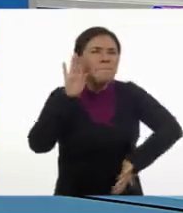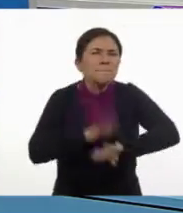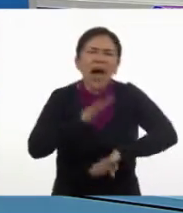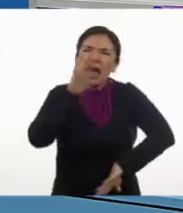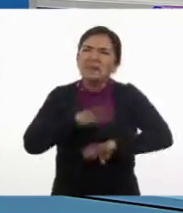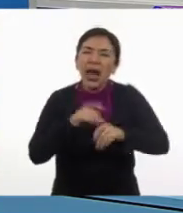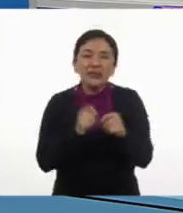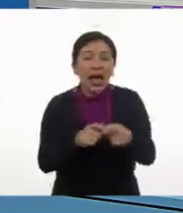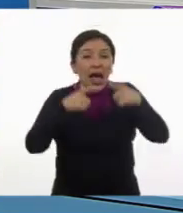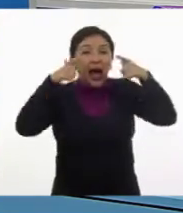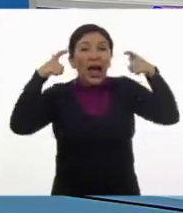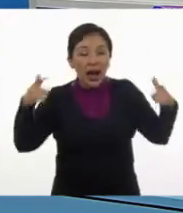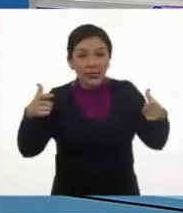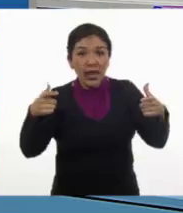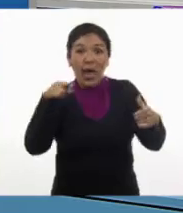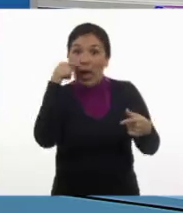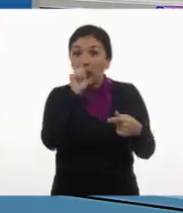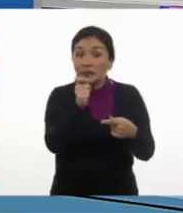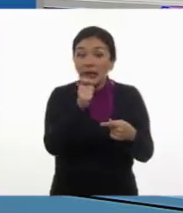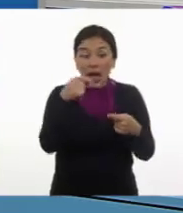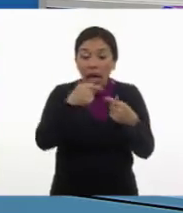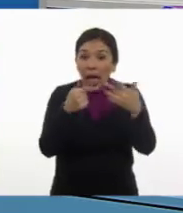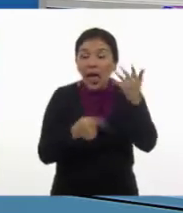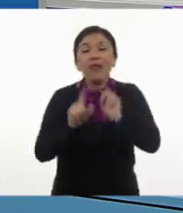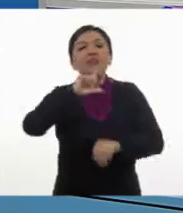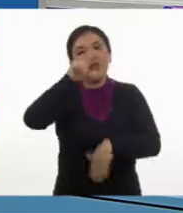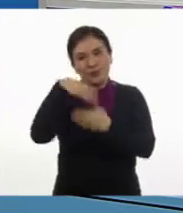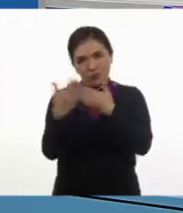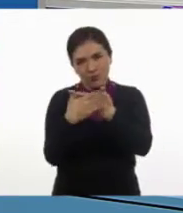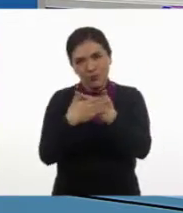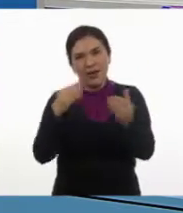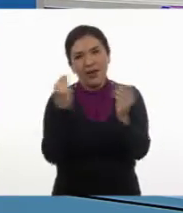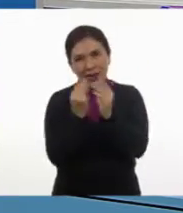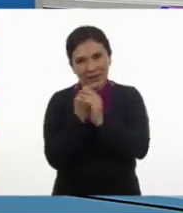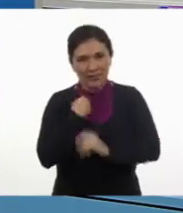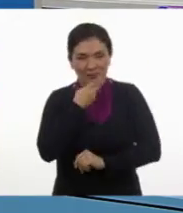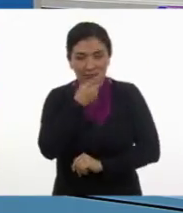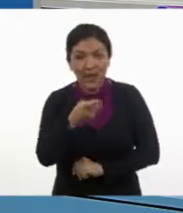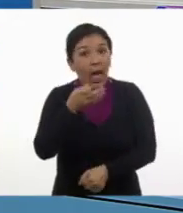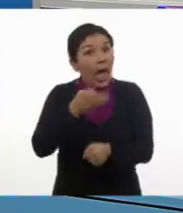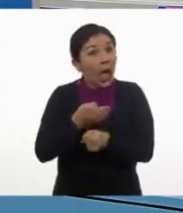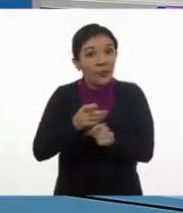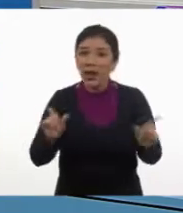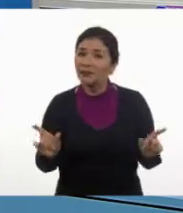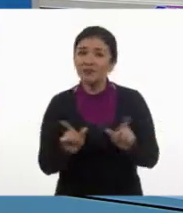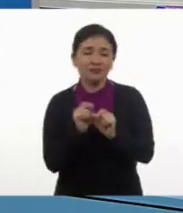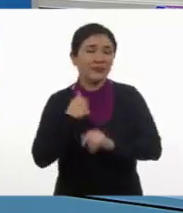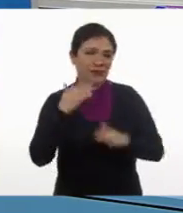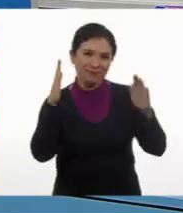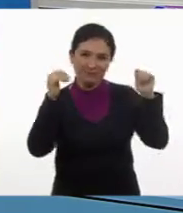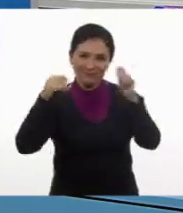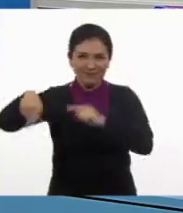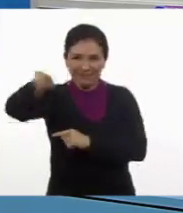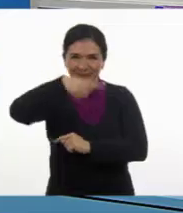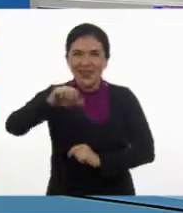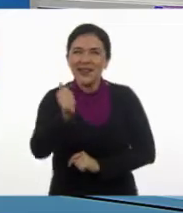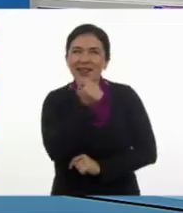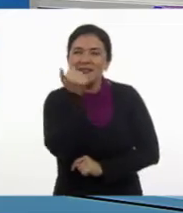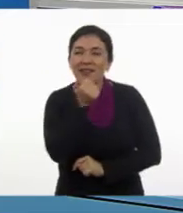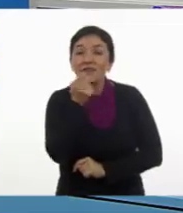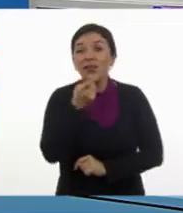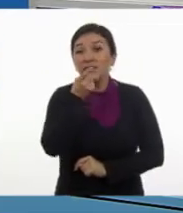pero más grandes, las cuales veremos en la próxima clase. Por el momento, me despido de mis alumnos,